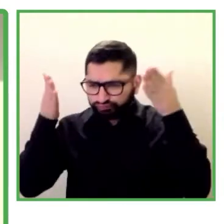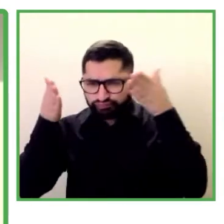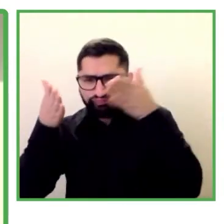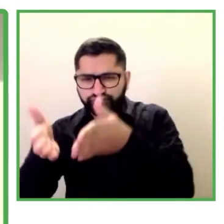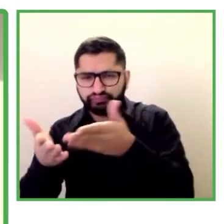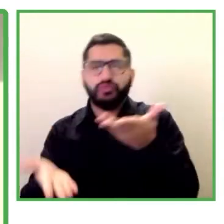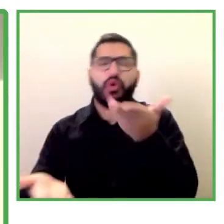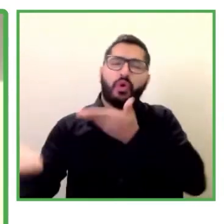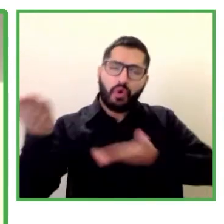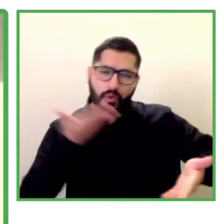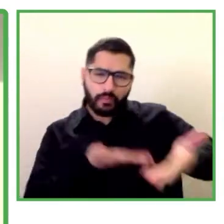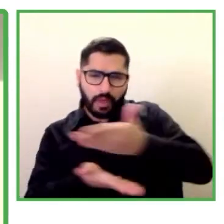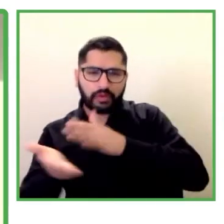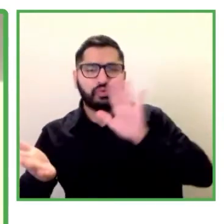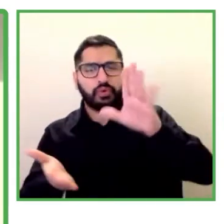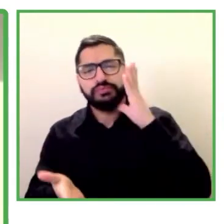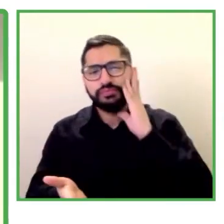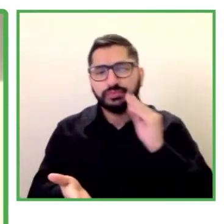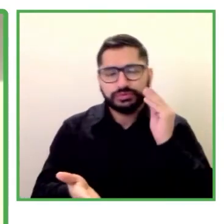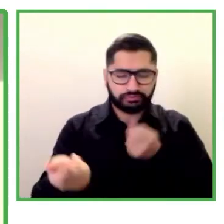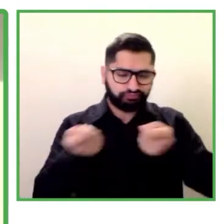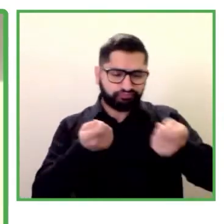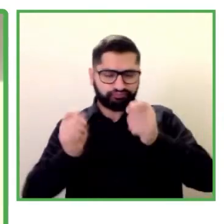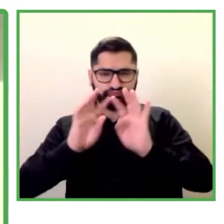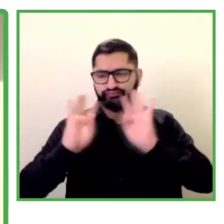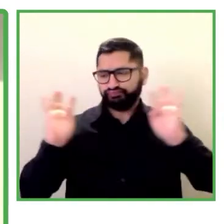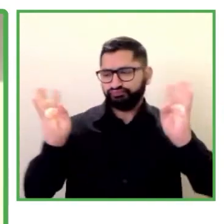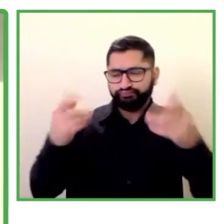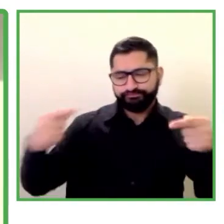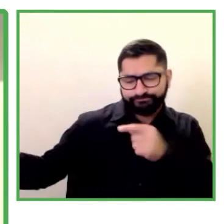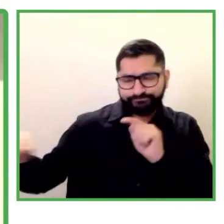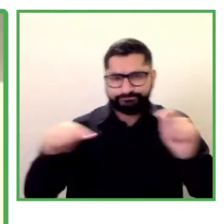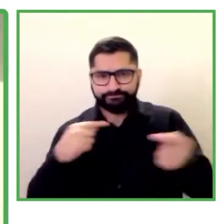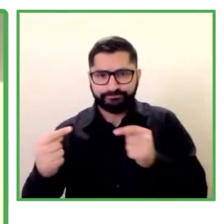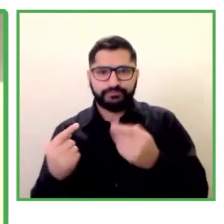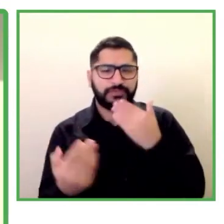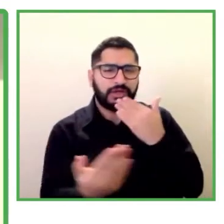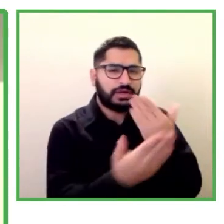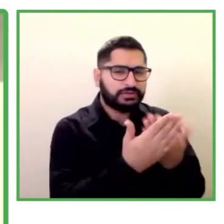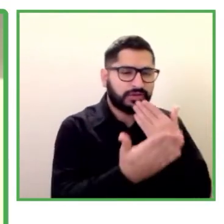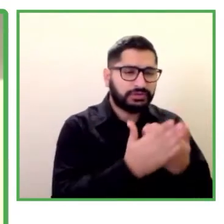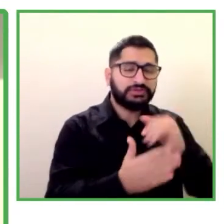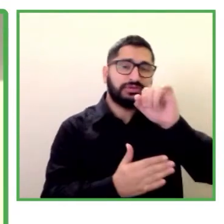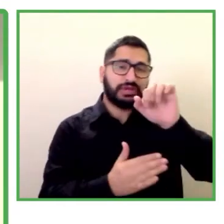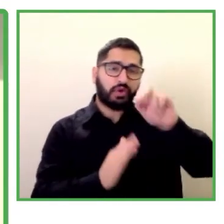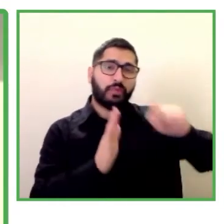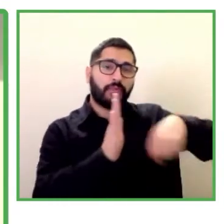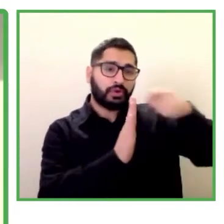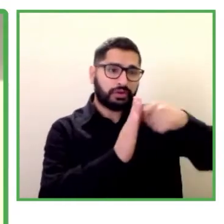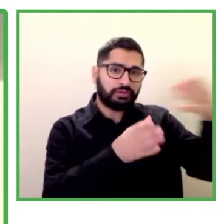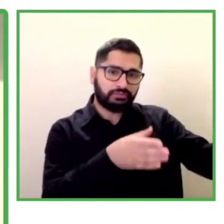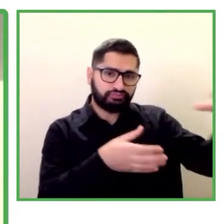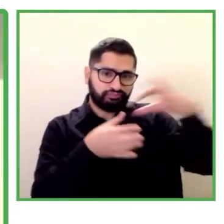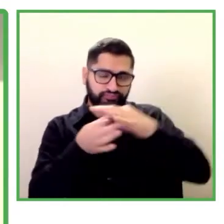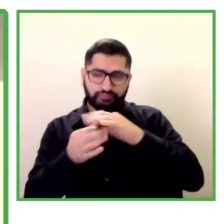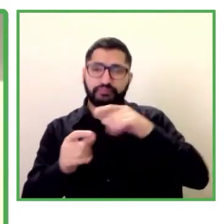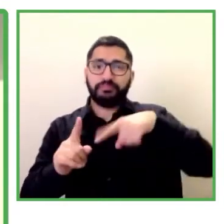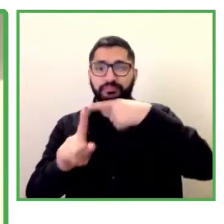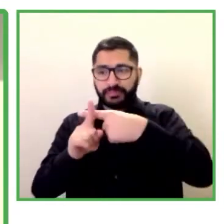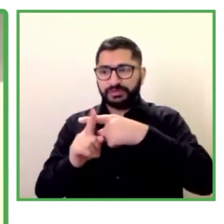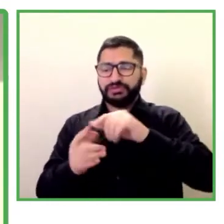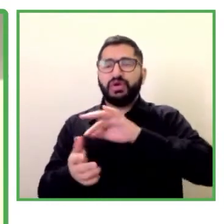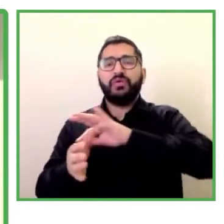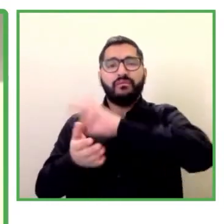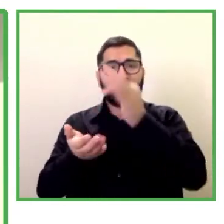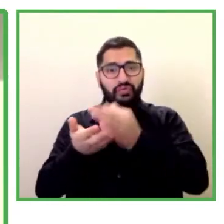Y bueno, gracias, por supuesto, a Zero Project y a Fundación Descúbreme por esta invitación a participar de este evento tan significativo para la Red de